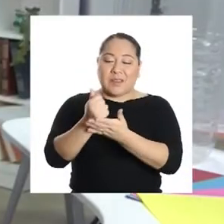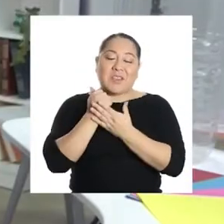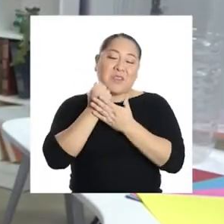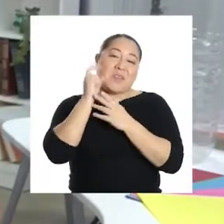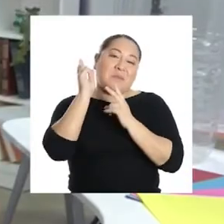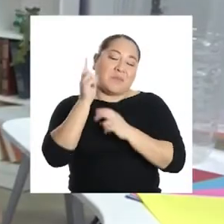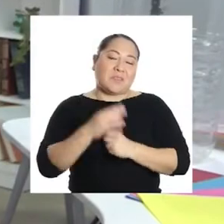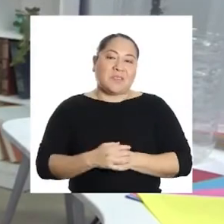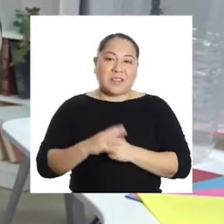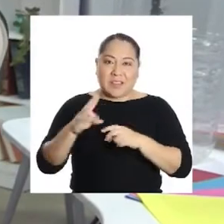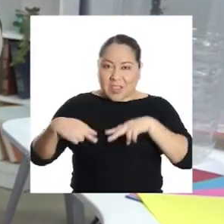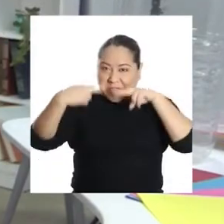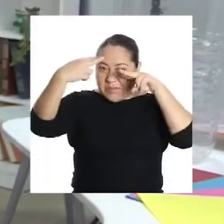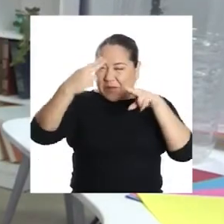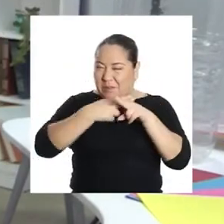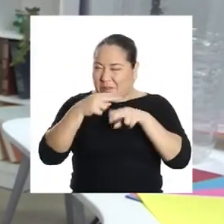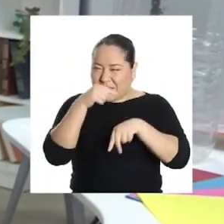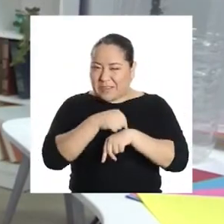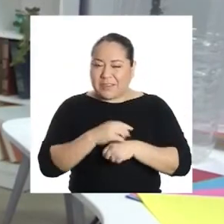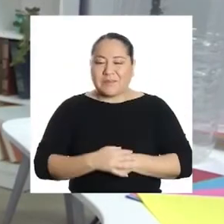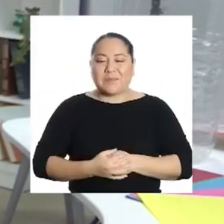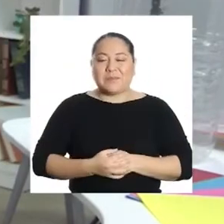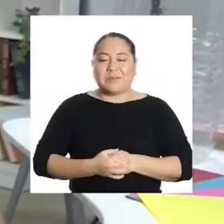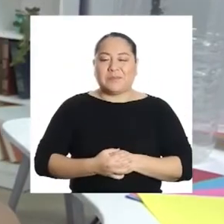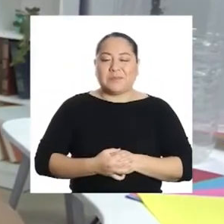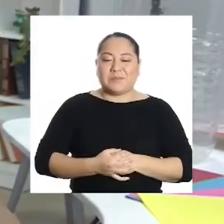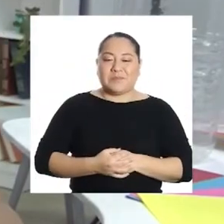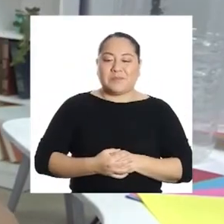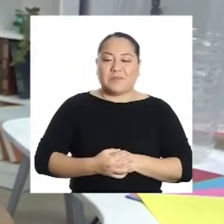gracias por la ayuda, profesor. ¡Nos vemos pronto!